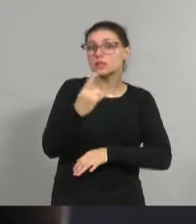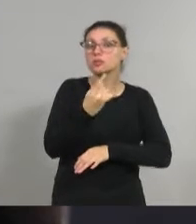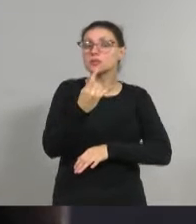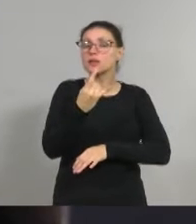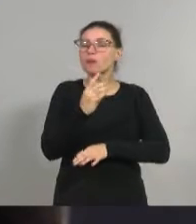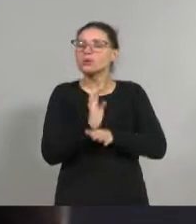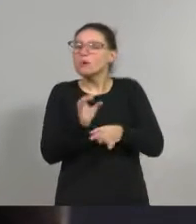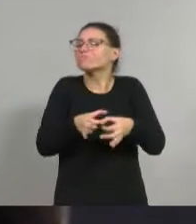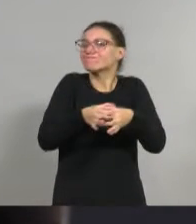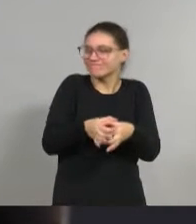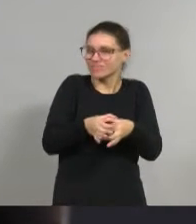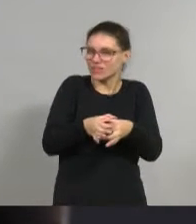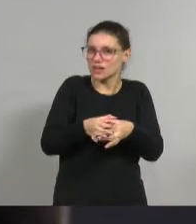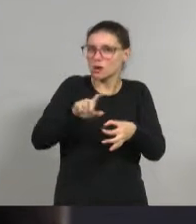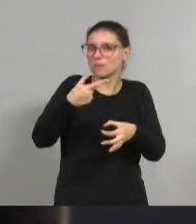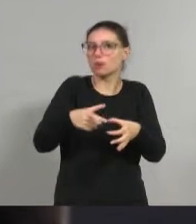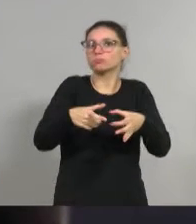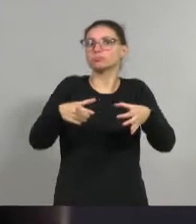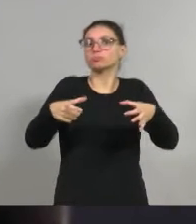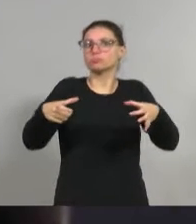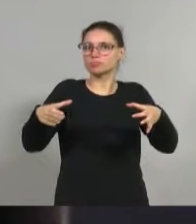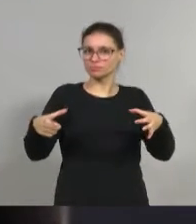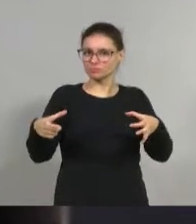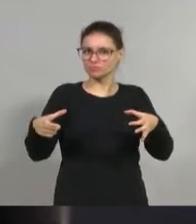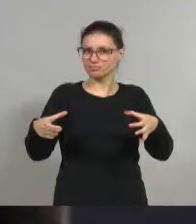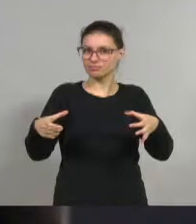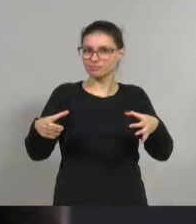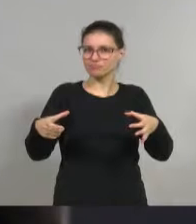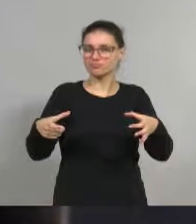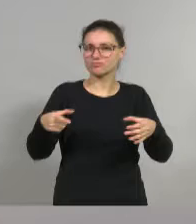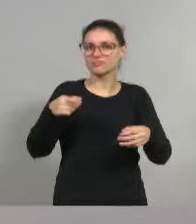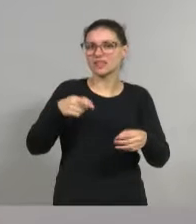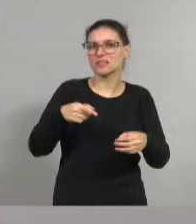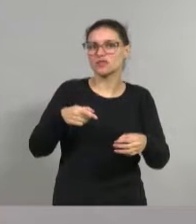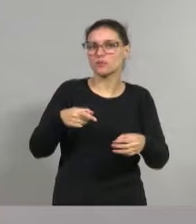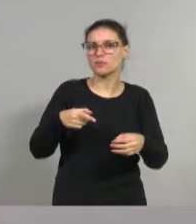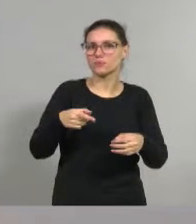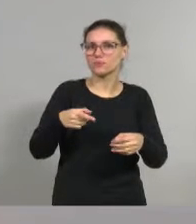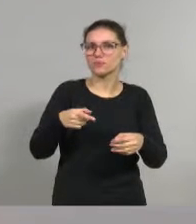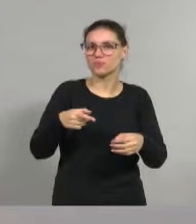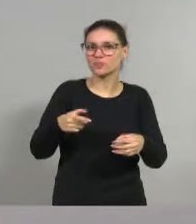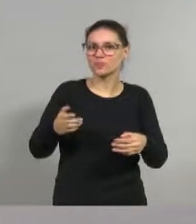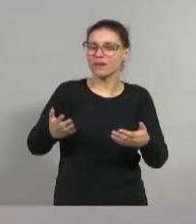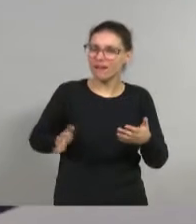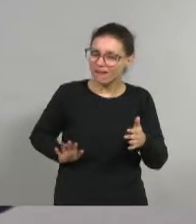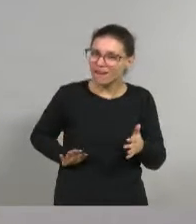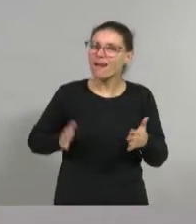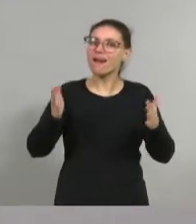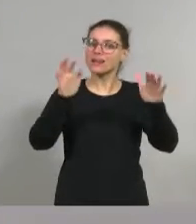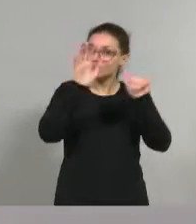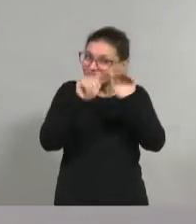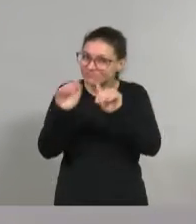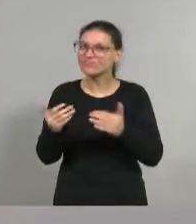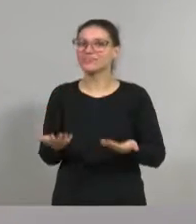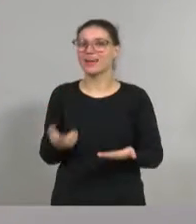chica, pero que está en constante crecimiento y que se animen a sumarse a esta universidad que